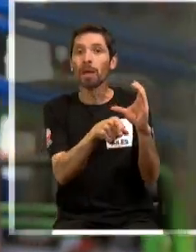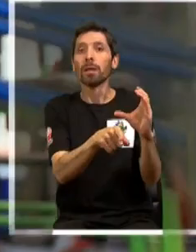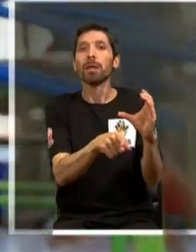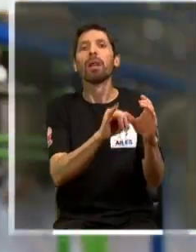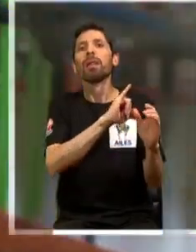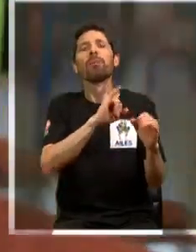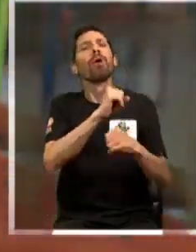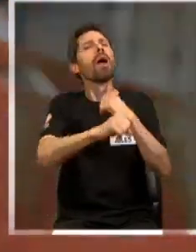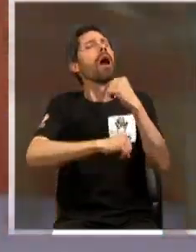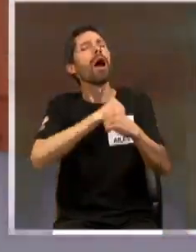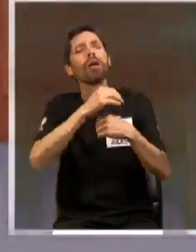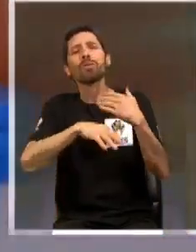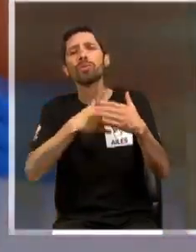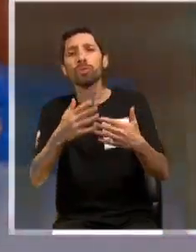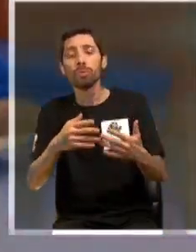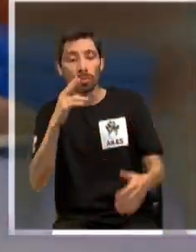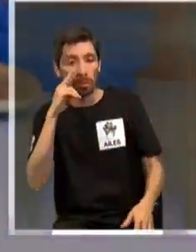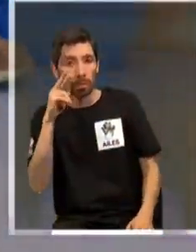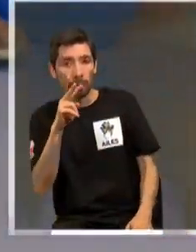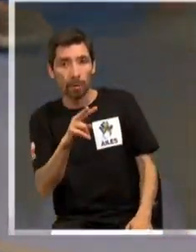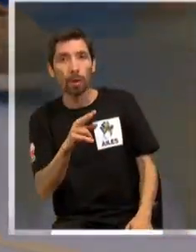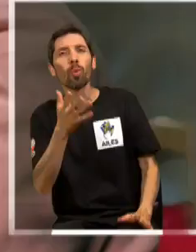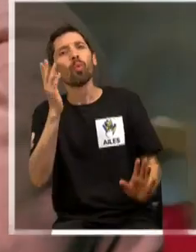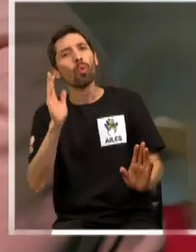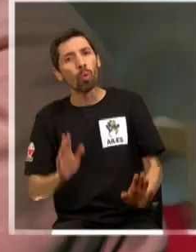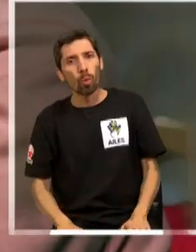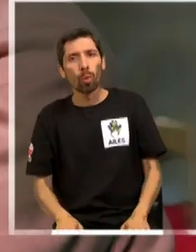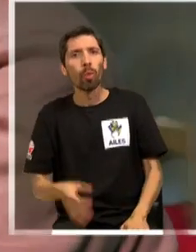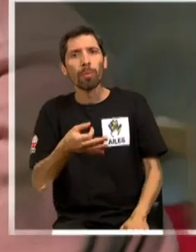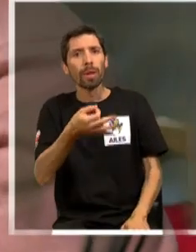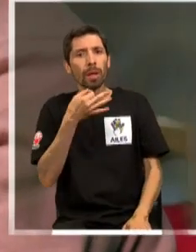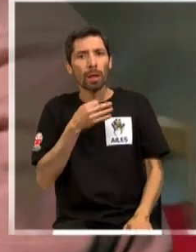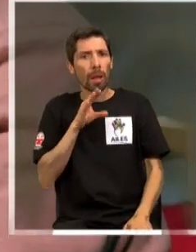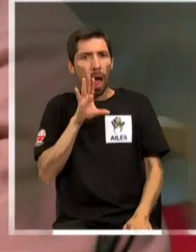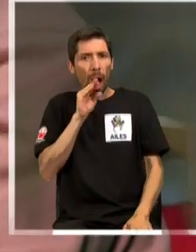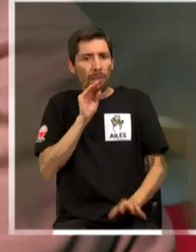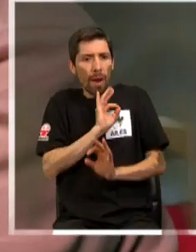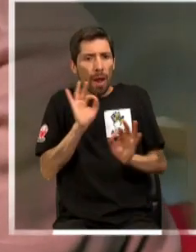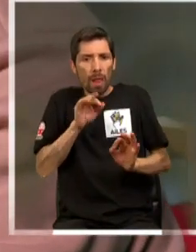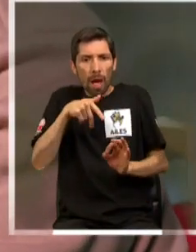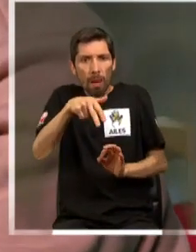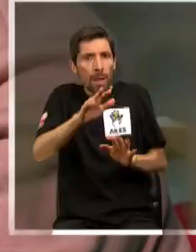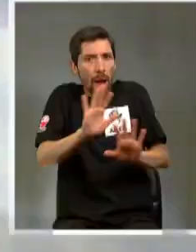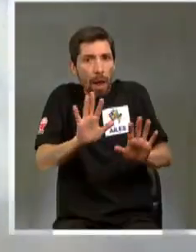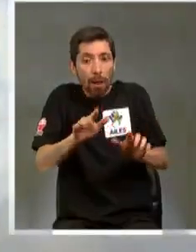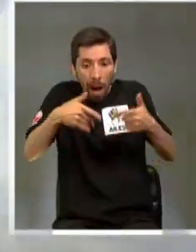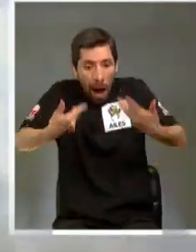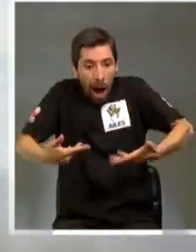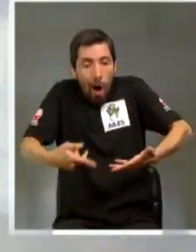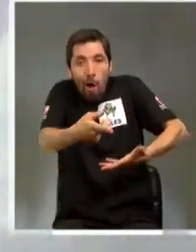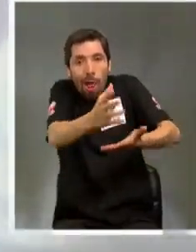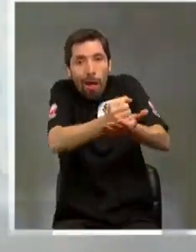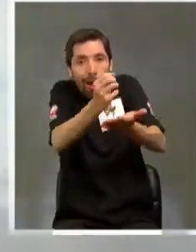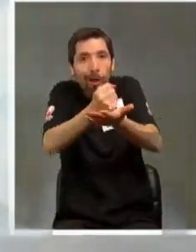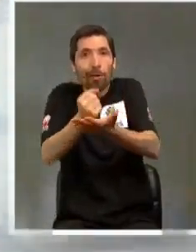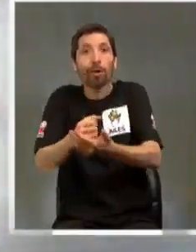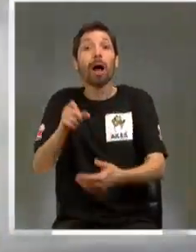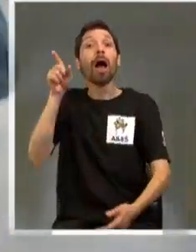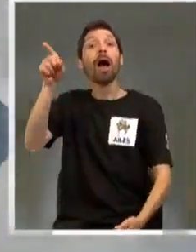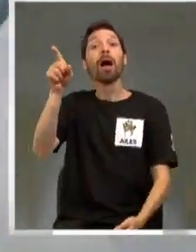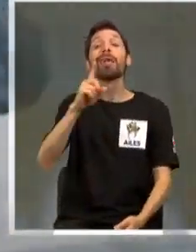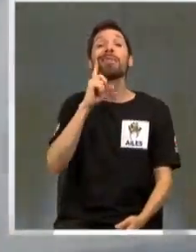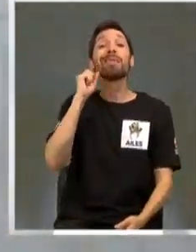pasan los años de decir, y lo miraba a los lados y decían, uy, me dijeron que no iba a hablar y no iba a caminar. Y mira ahora. Ahí está la tía Rosita.